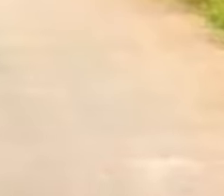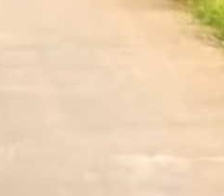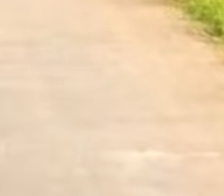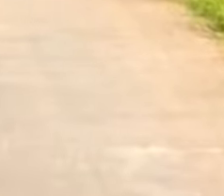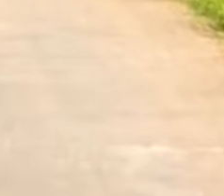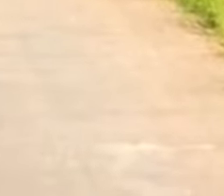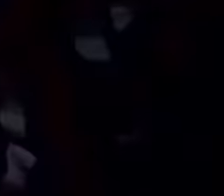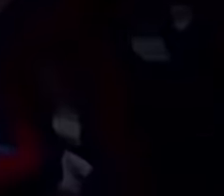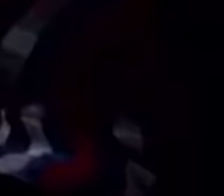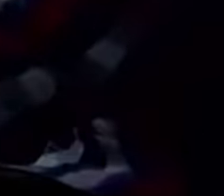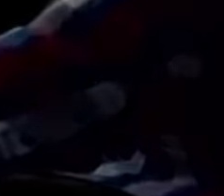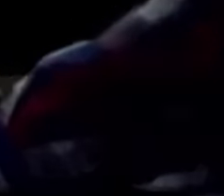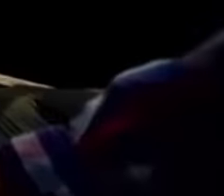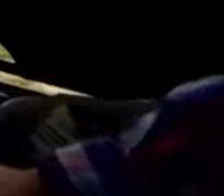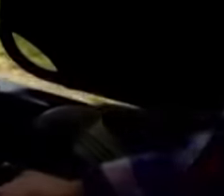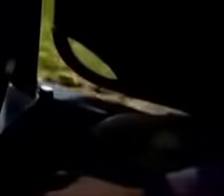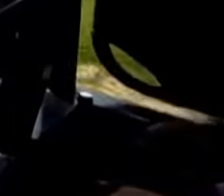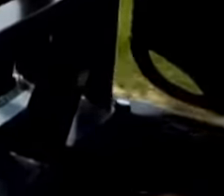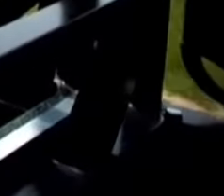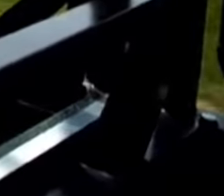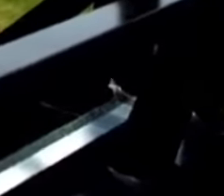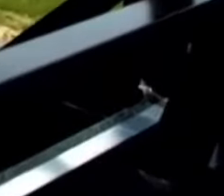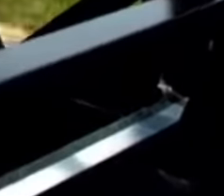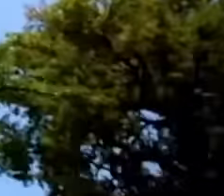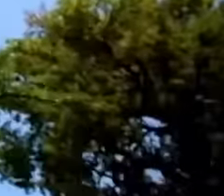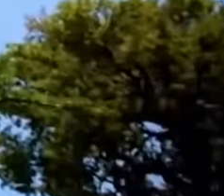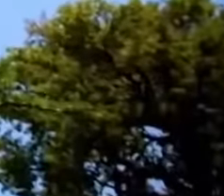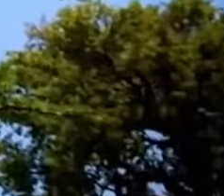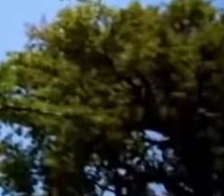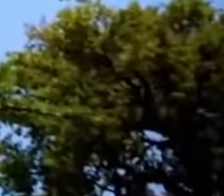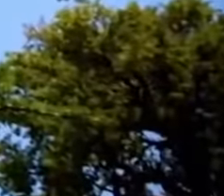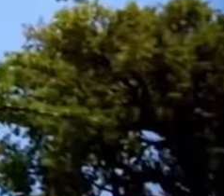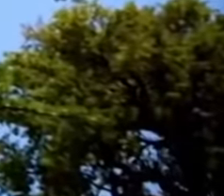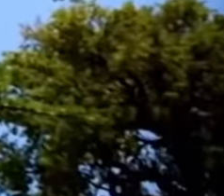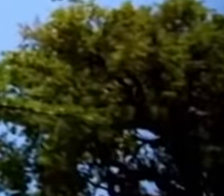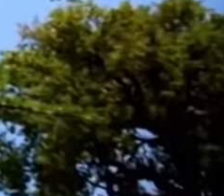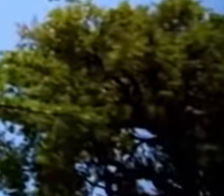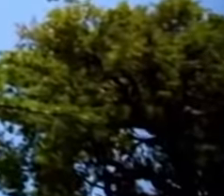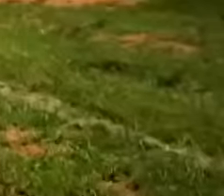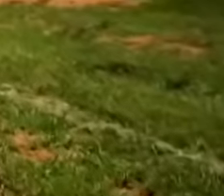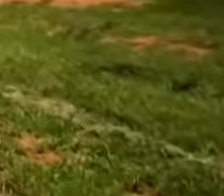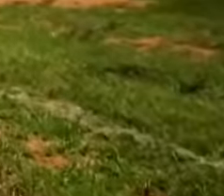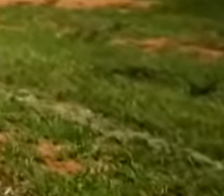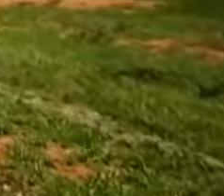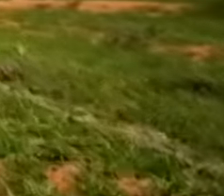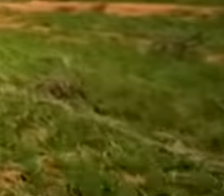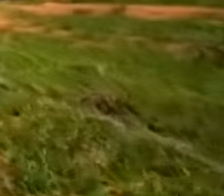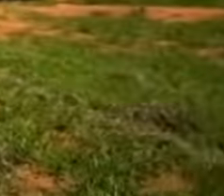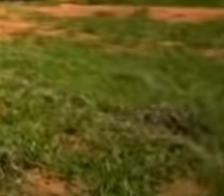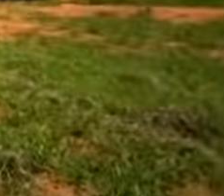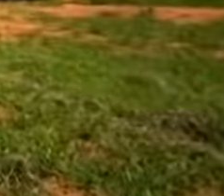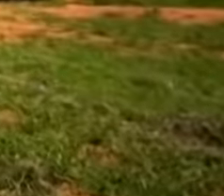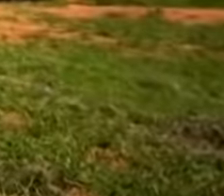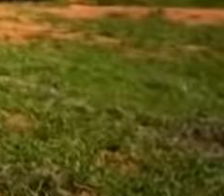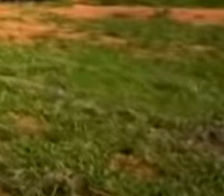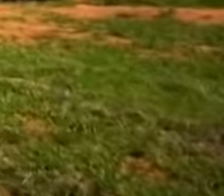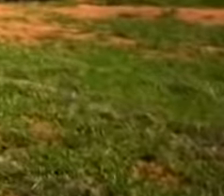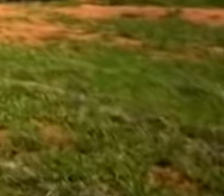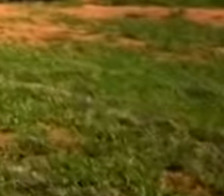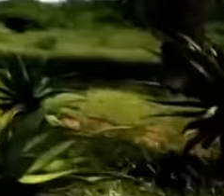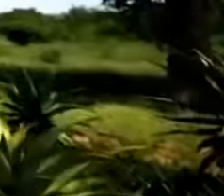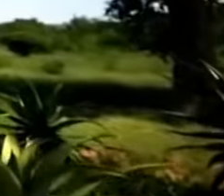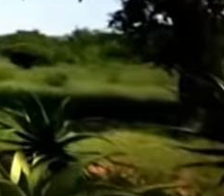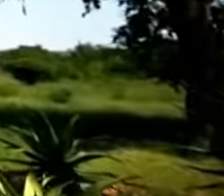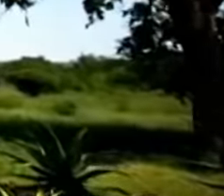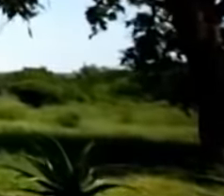Nos aventuramos en un viaje increíble. ¿Reconocen este árbol? Es el Adansonia digitata.